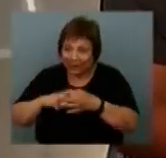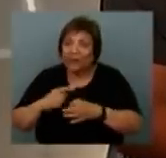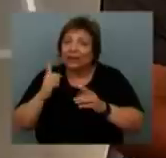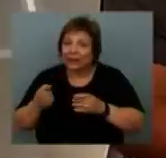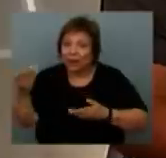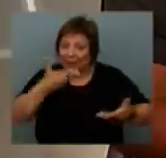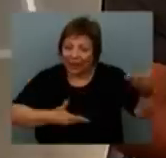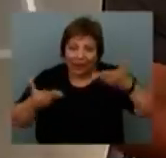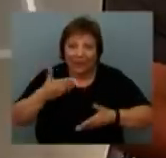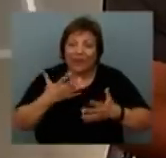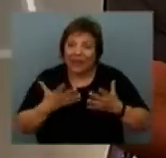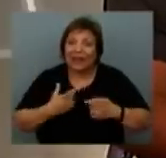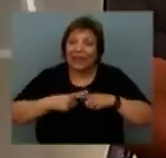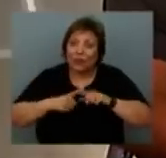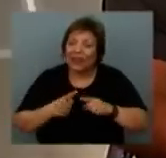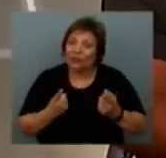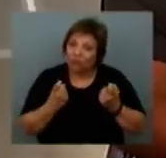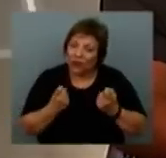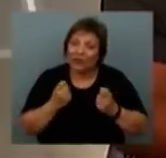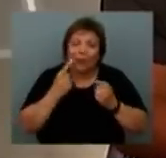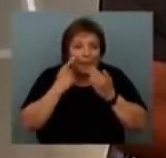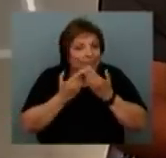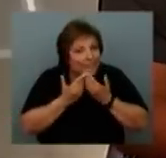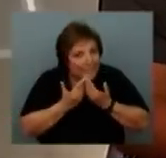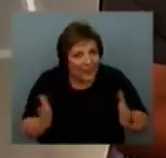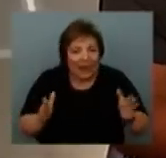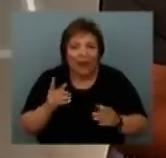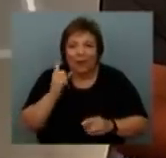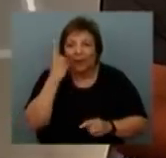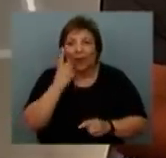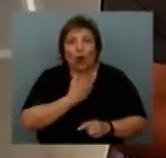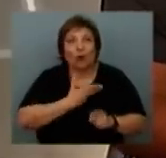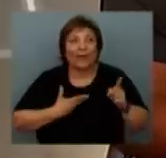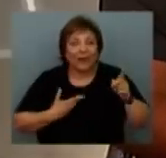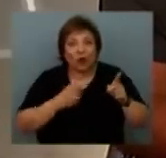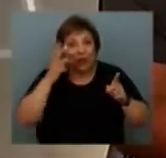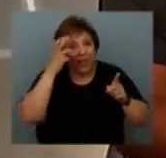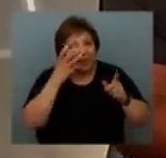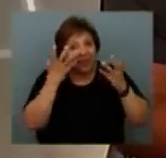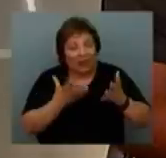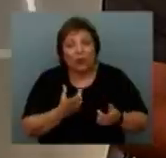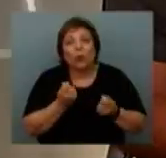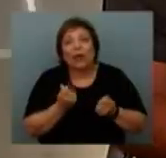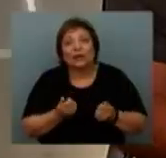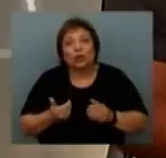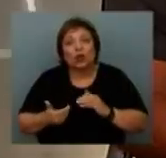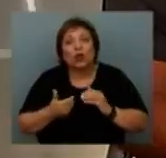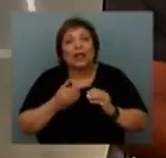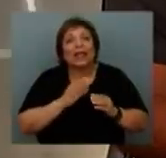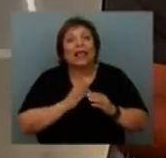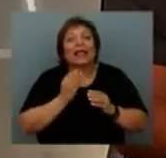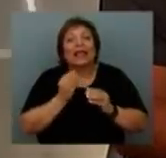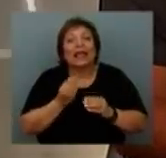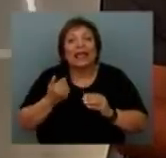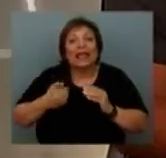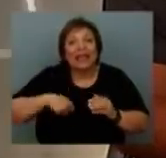colocado la posibilidad de entrar a discutir fuertemente desde el principio del nuevo gobierno de Tabaré Vázquez cuánto será el ingreso a la función pública.